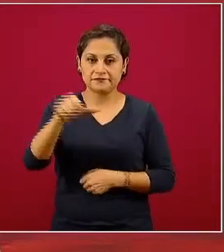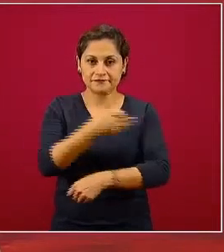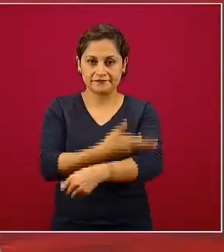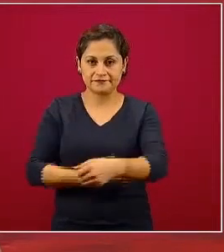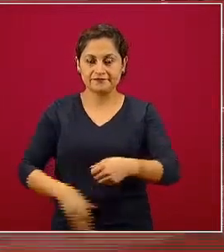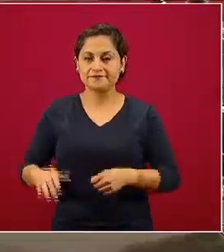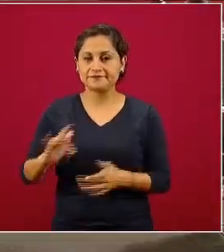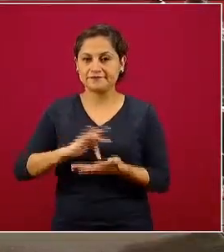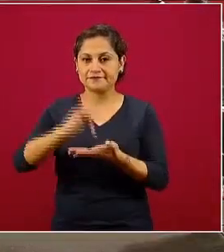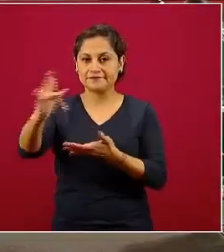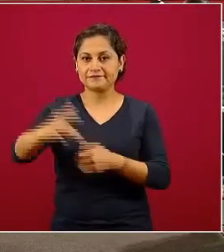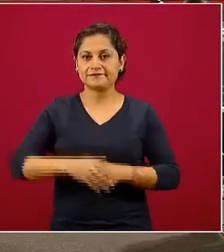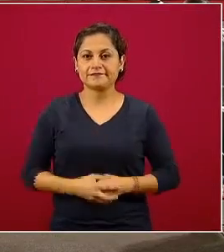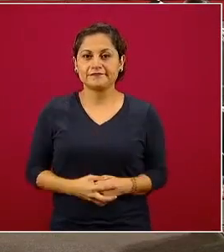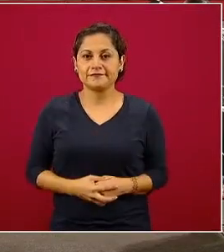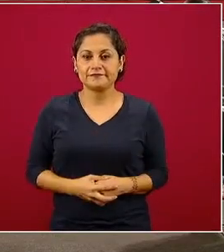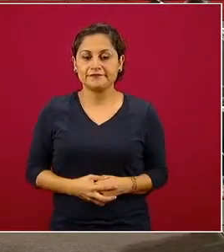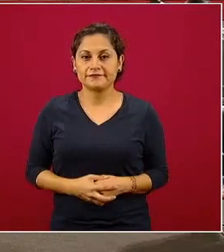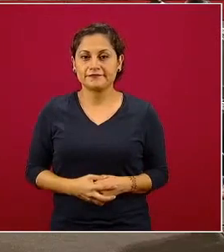Muchas gracias.